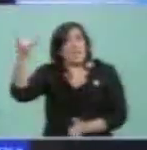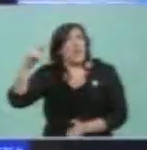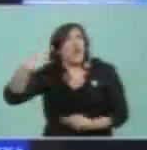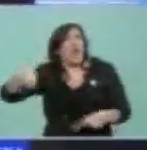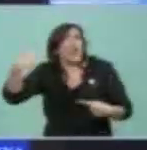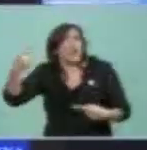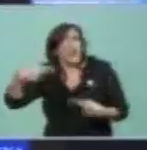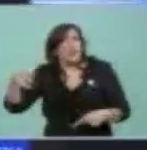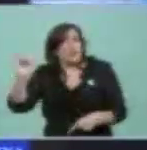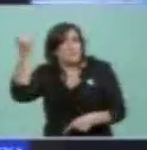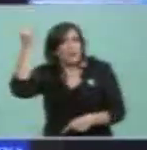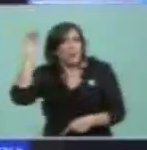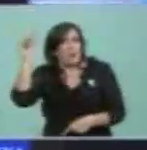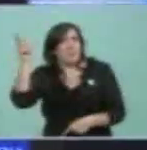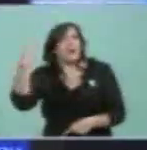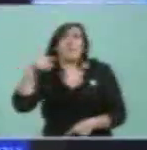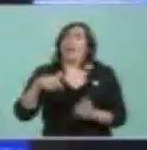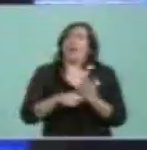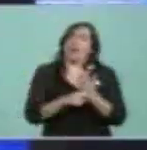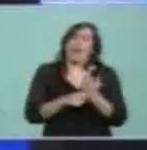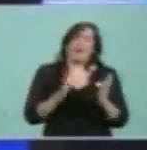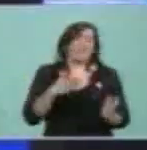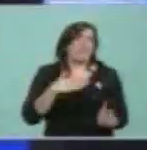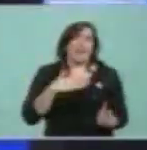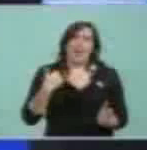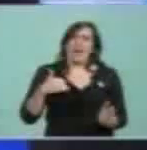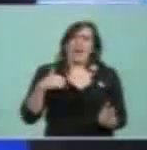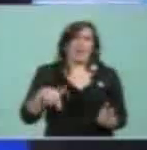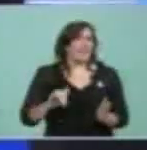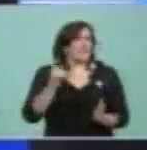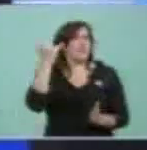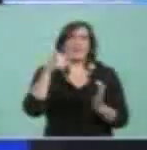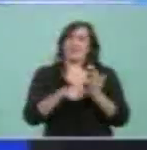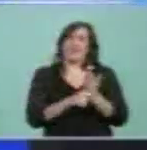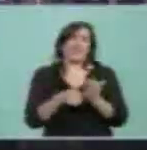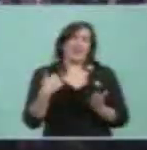nosotros, pero la carne, la Argentina. La carne, la Argentina.